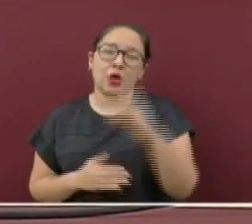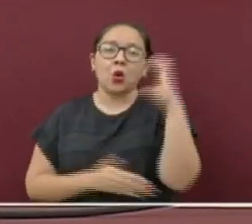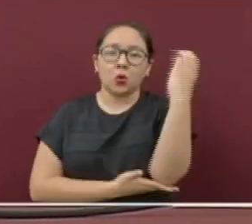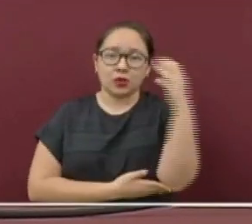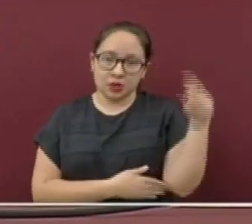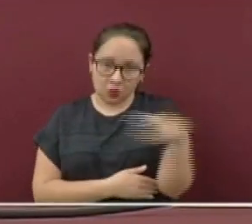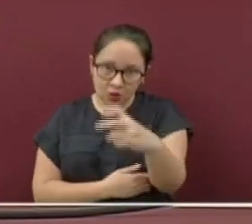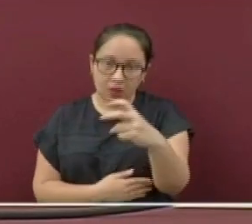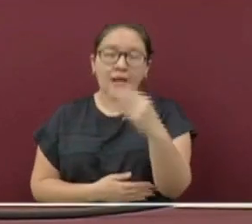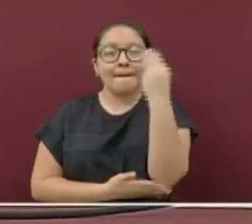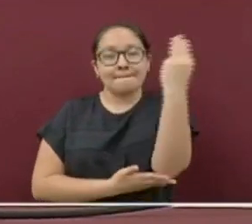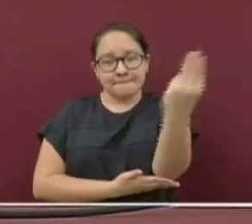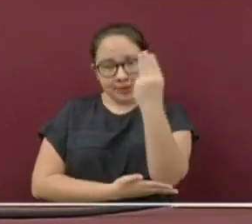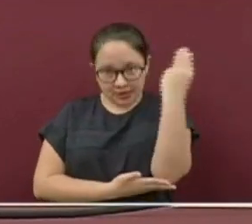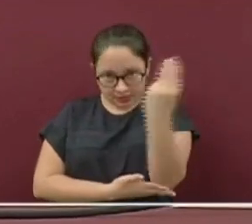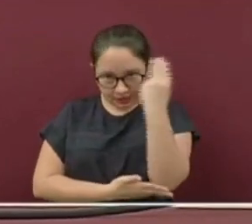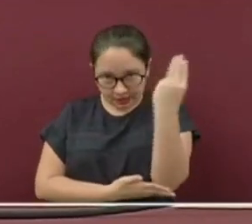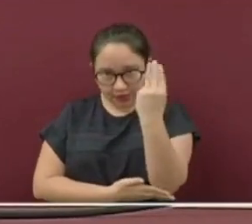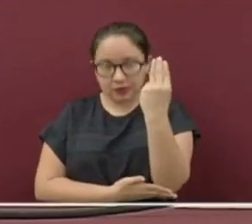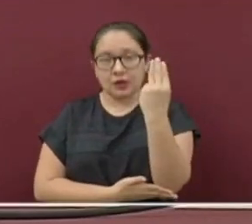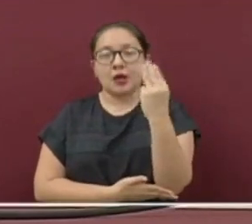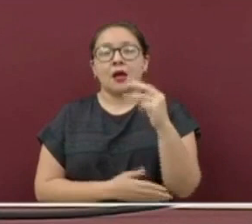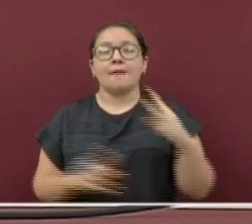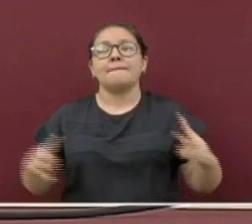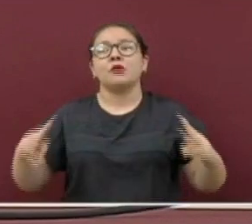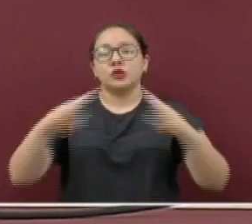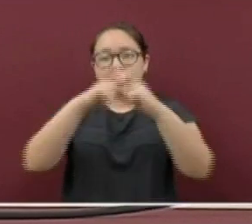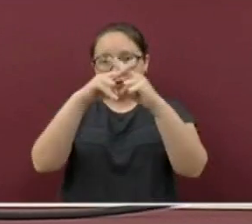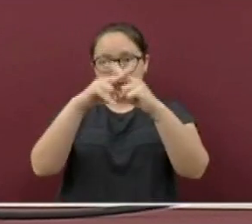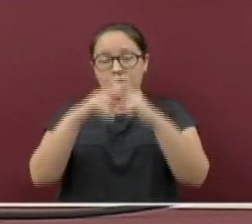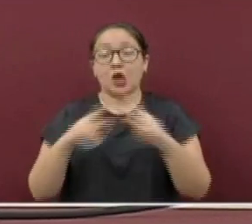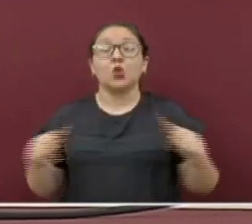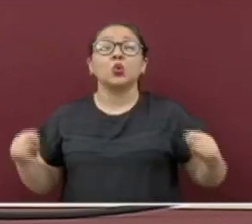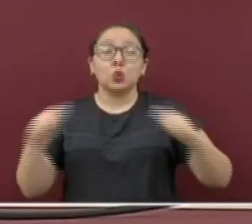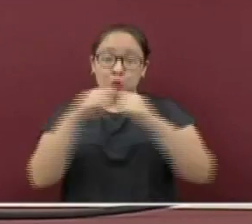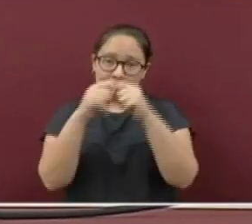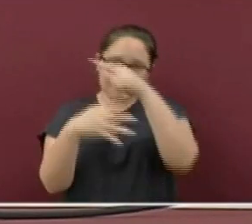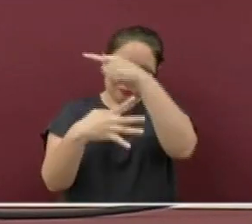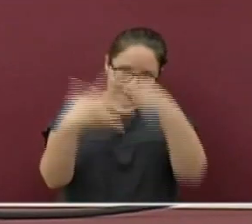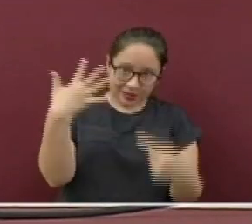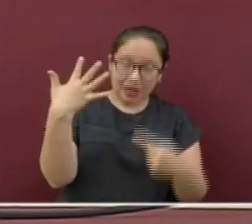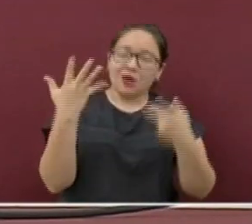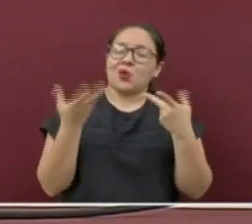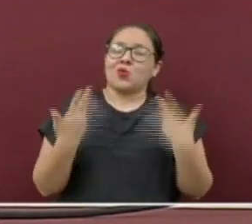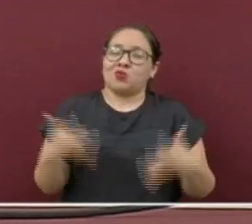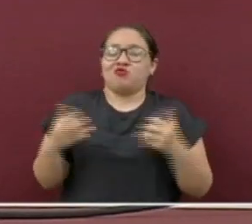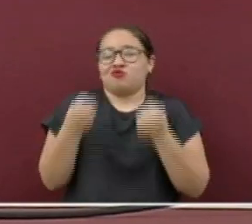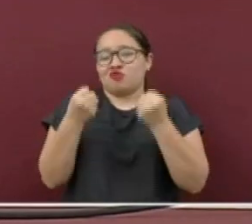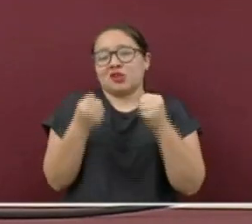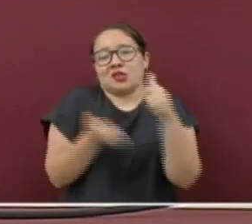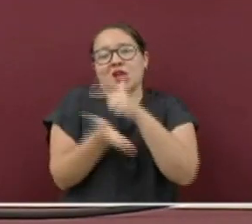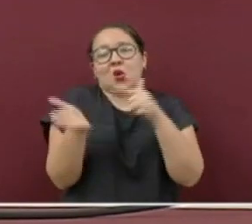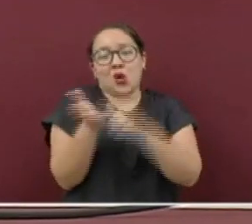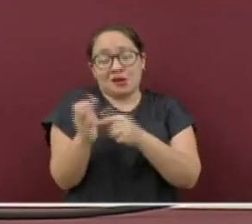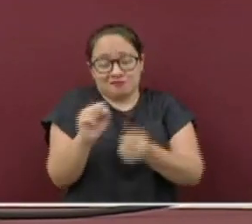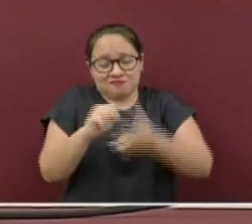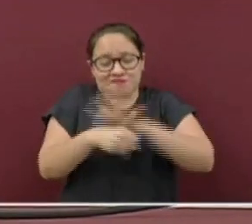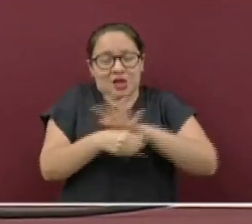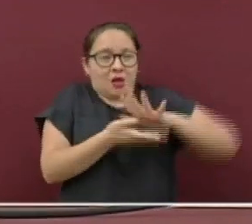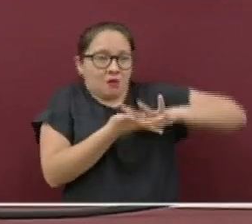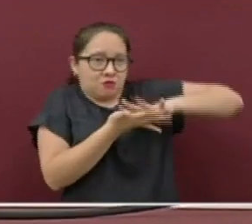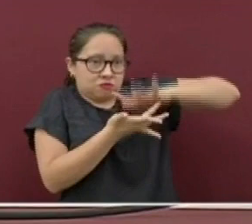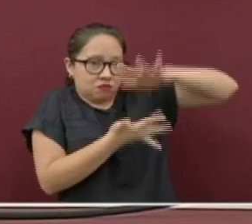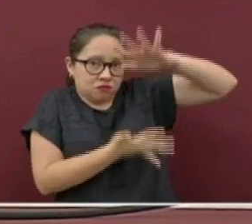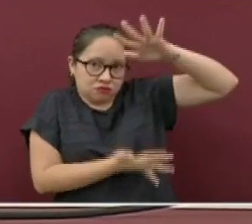Coatzacoalcos, Minatitlán, Poza Rica y Tuxpan, los municipios que presentan mayor